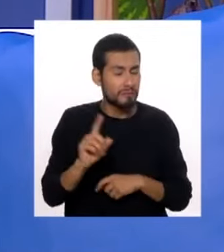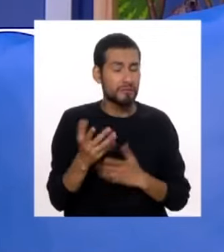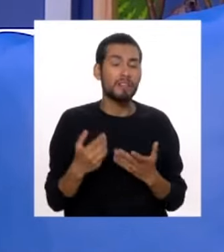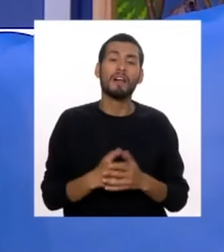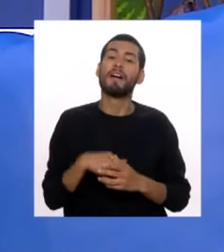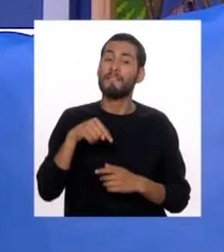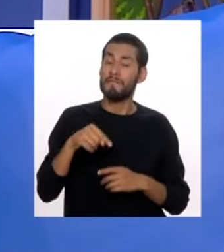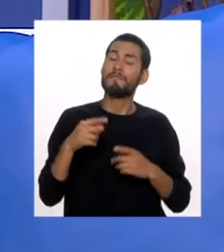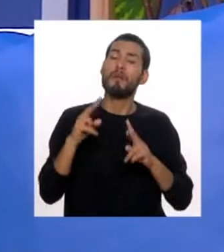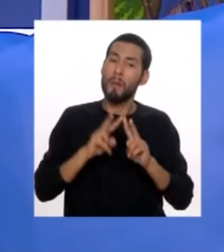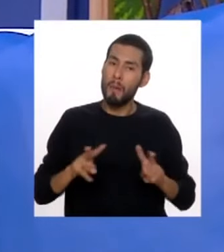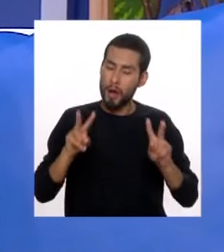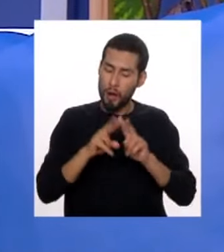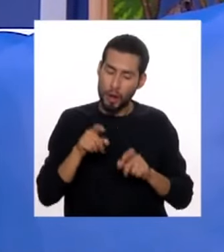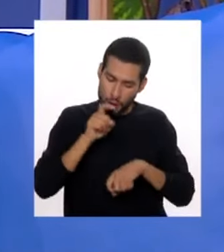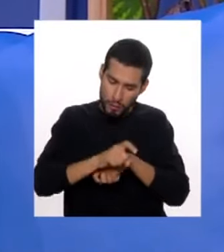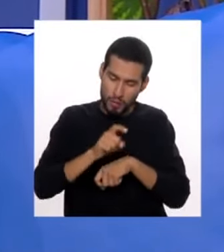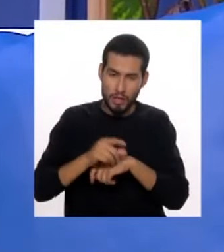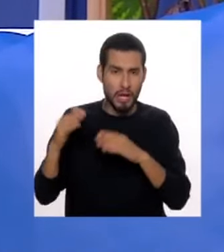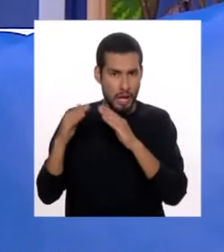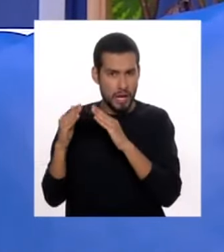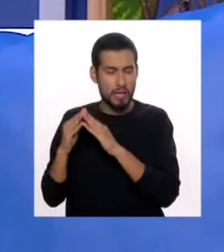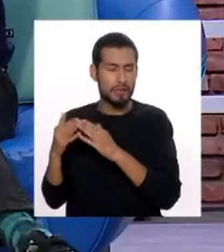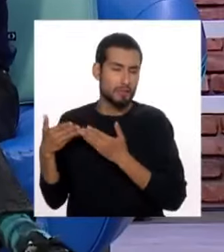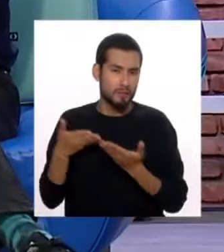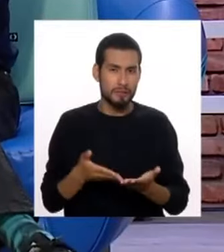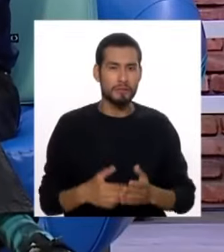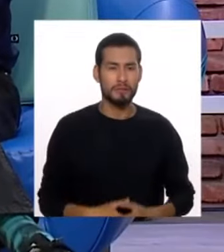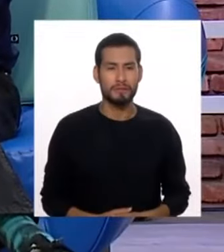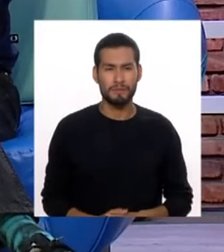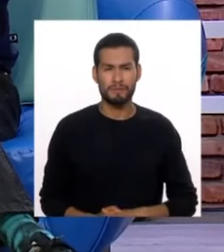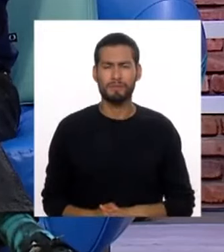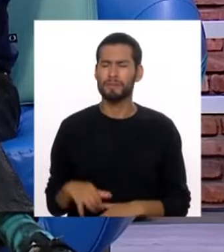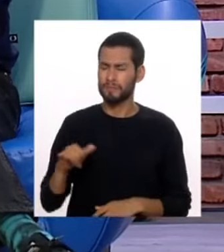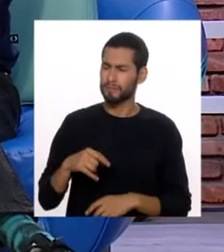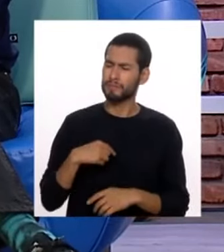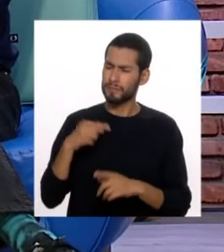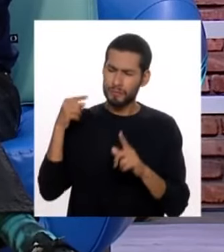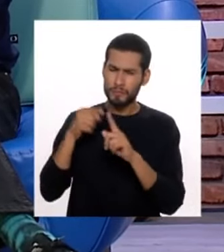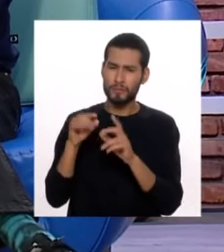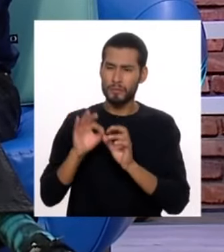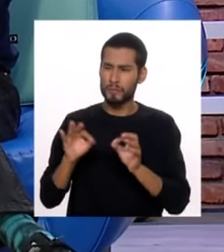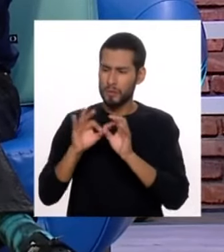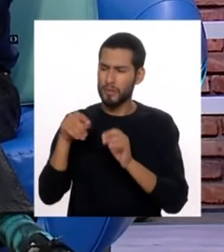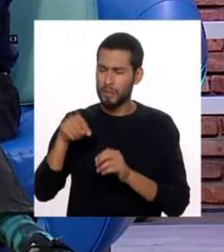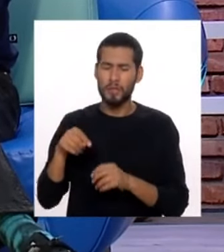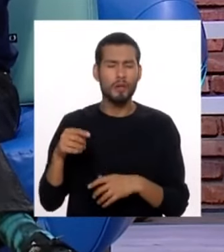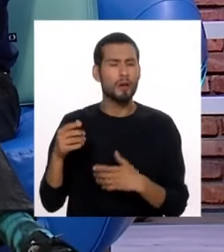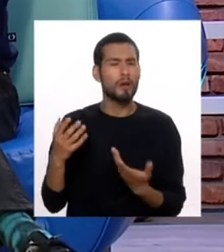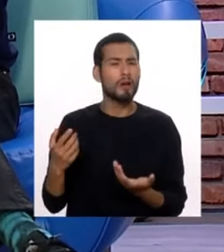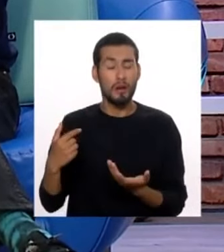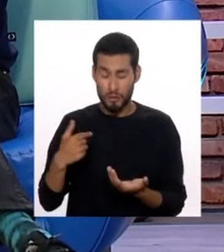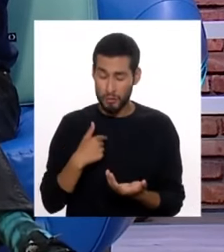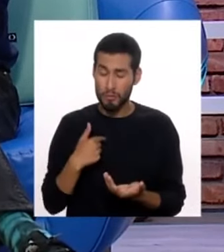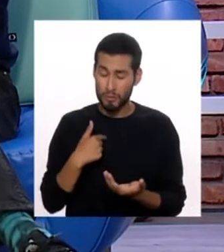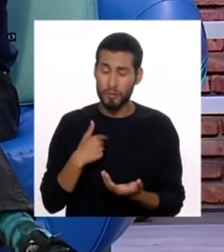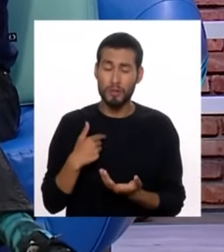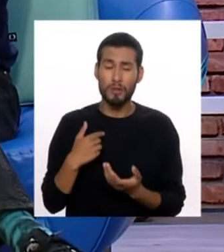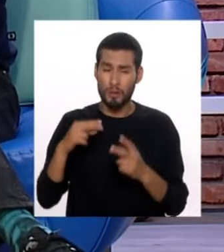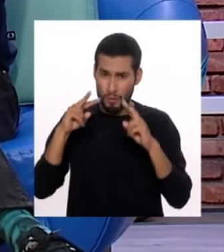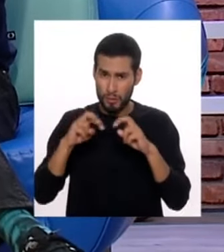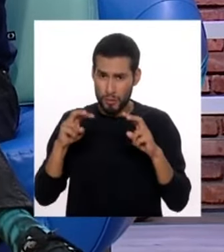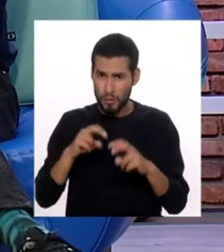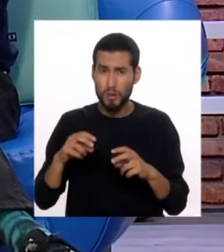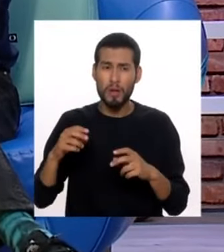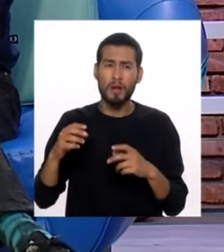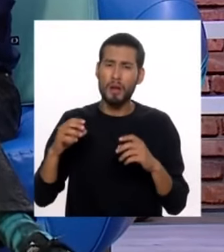tiene que ver con los valores que siempre vienen desde casa. Ahora, también yo quiero ser muy puntual con esto, porque además lo he venido estudiando